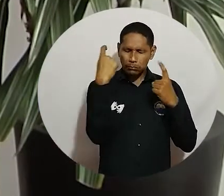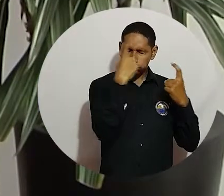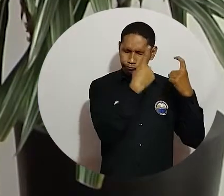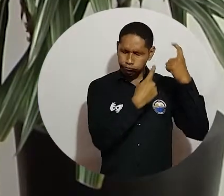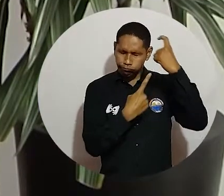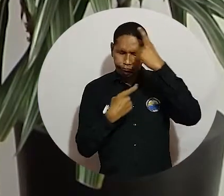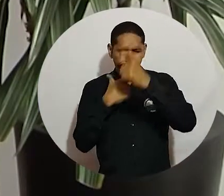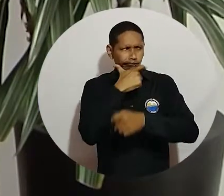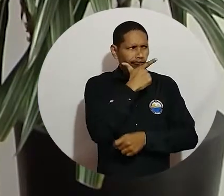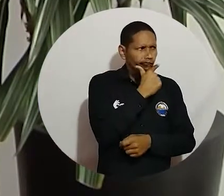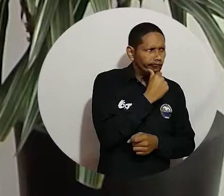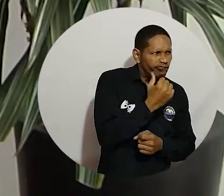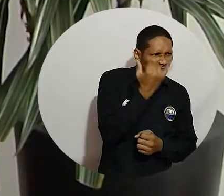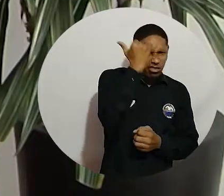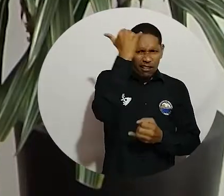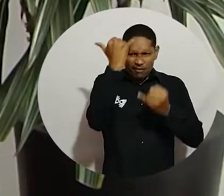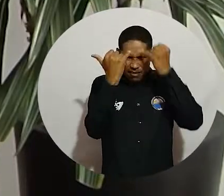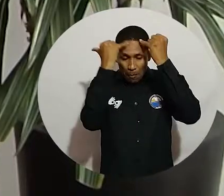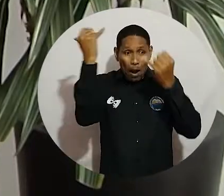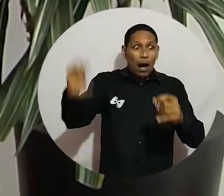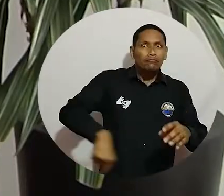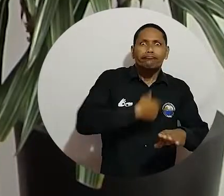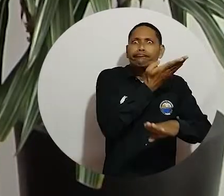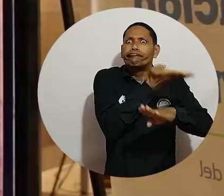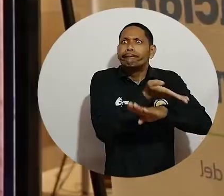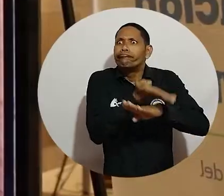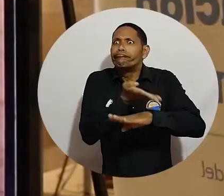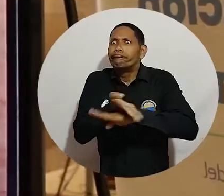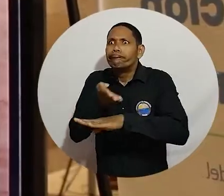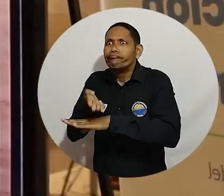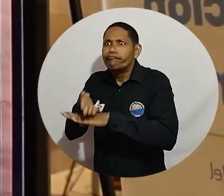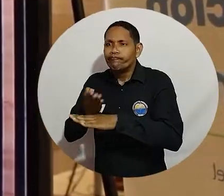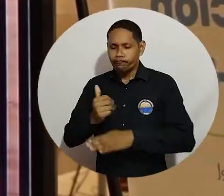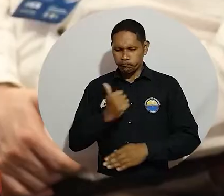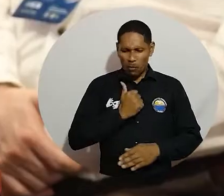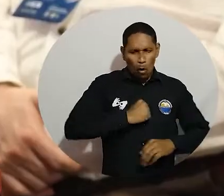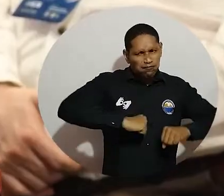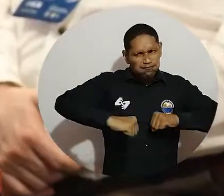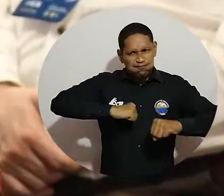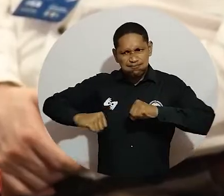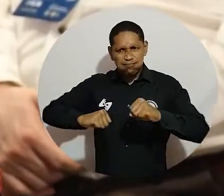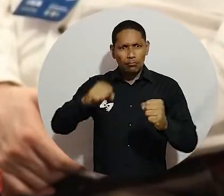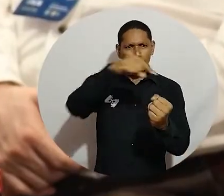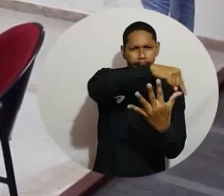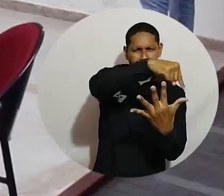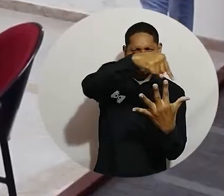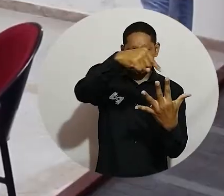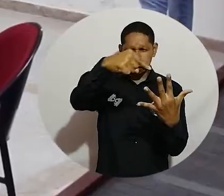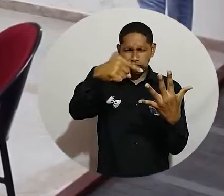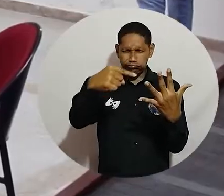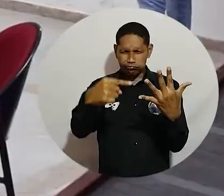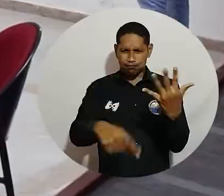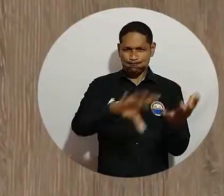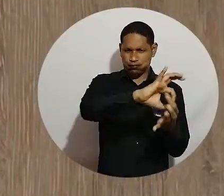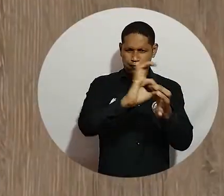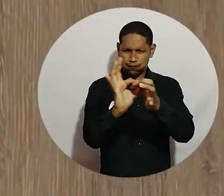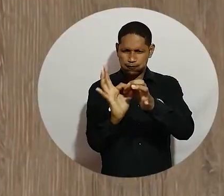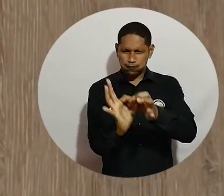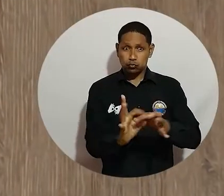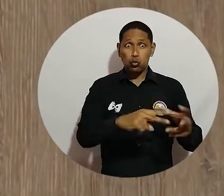la reflexión crítica, creativa, propositiva y autónoma desde la interdisciplinariedad y la